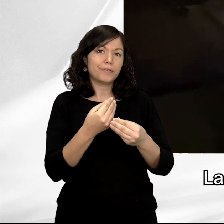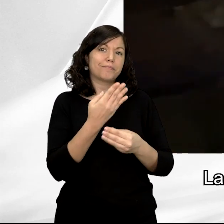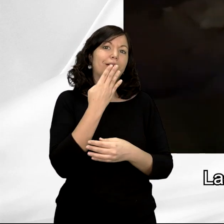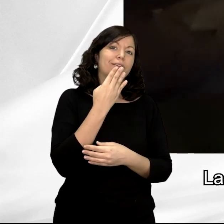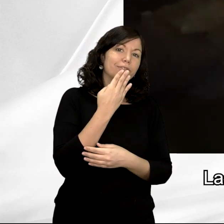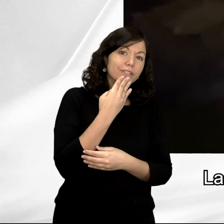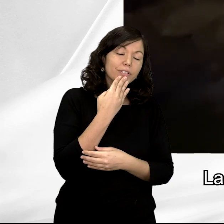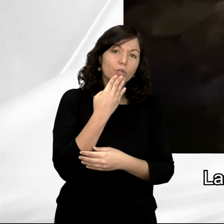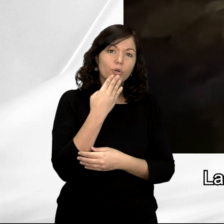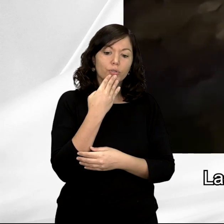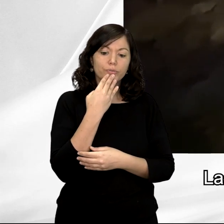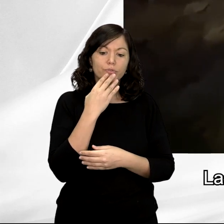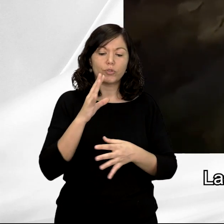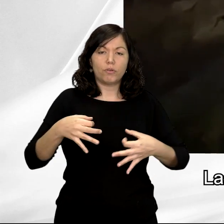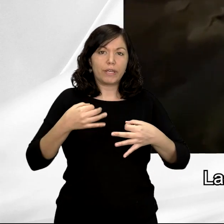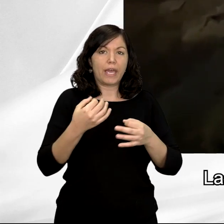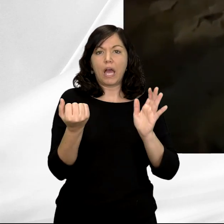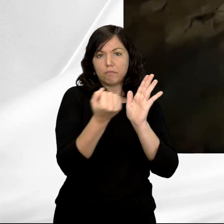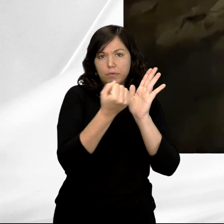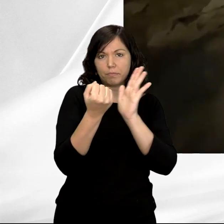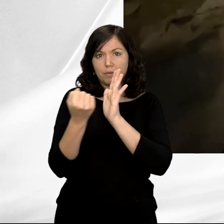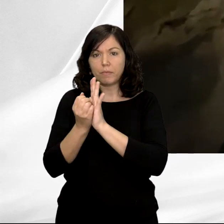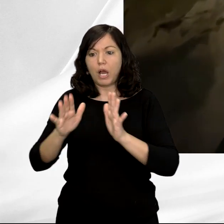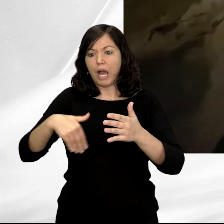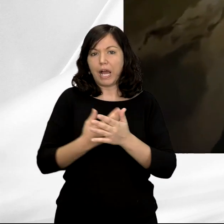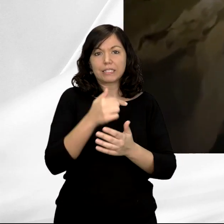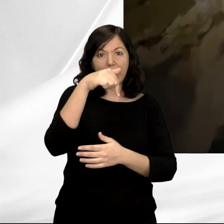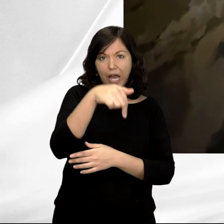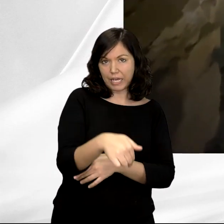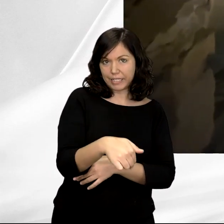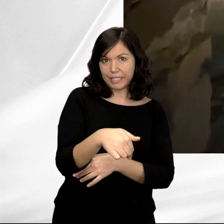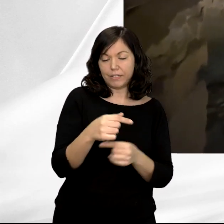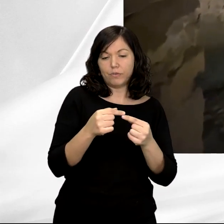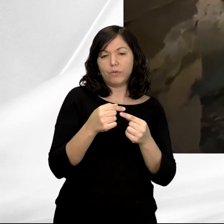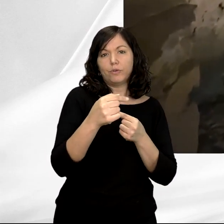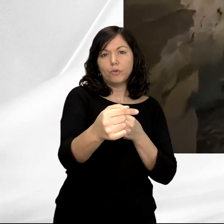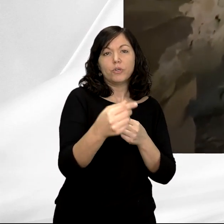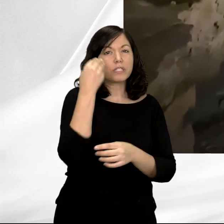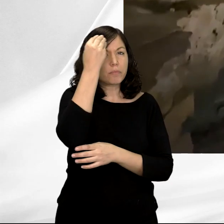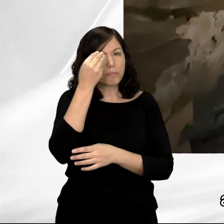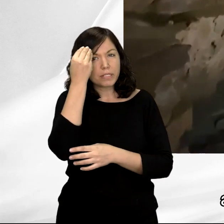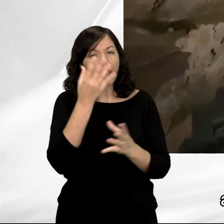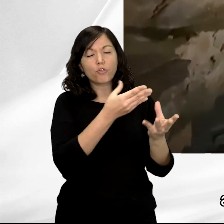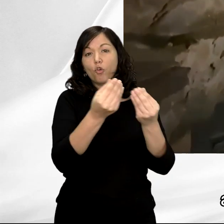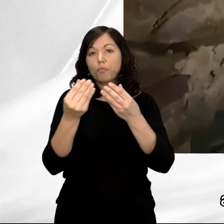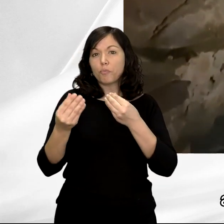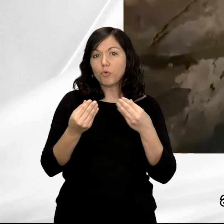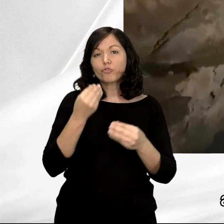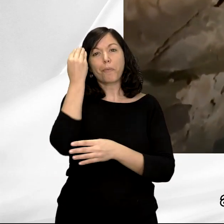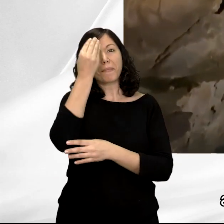Las marcas rojas desde la entrada hasta aquí, en el sector más profundo y alejado, a 700 metros de distancia. Se han señalado muchas posibilidades. Obviamente,